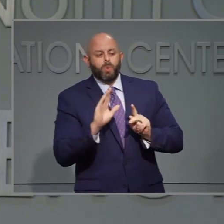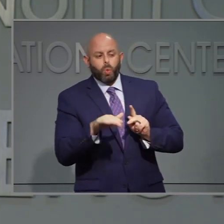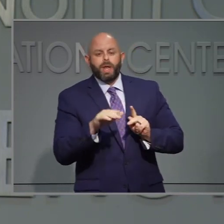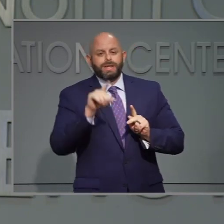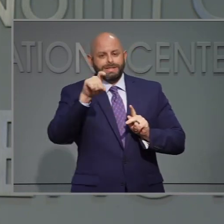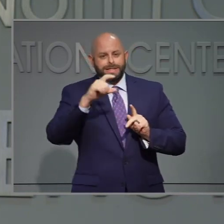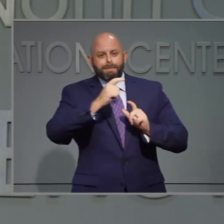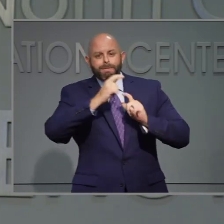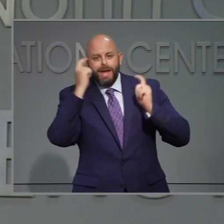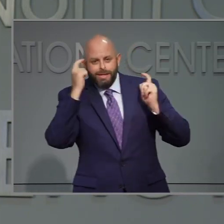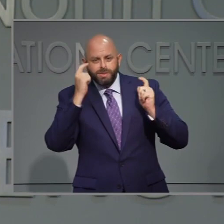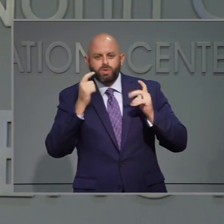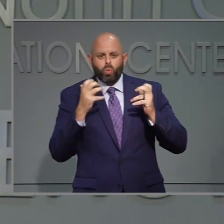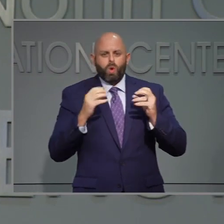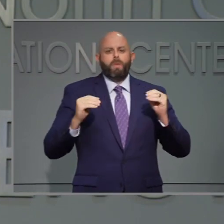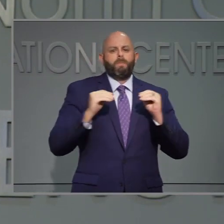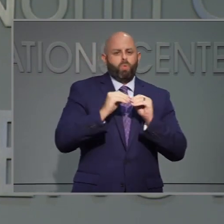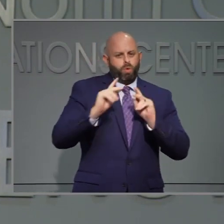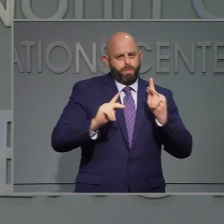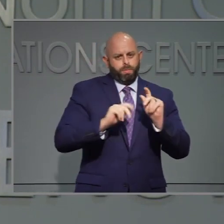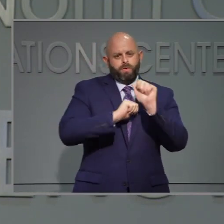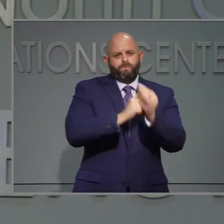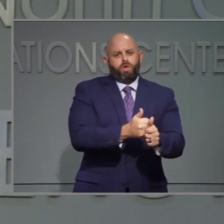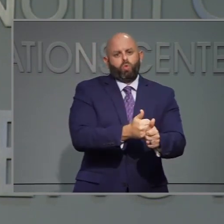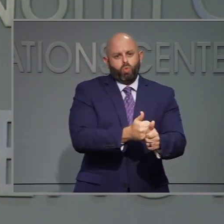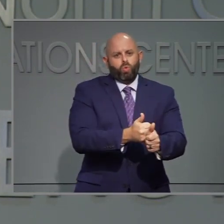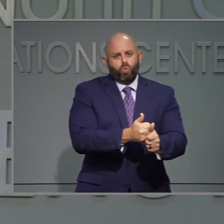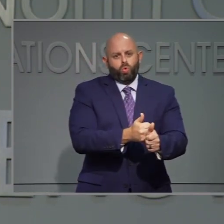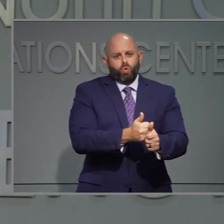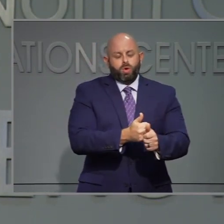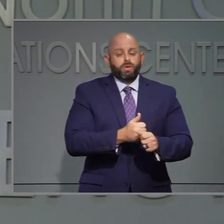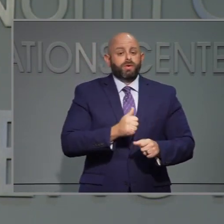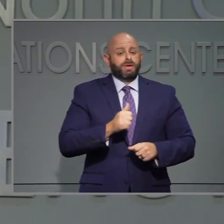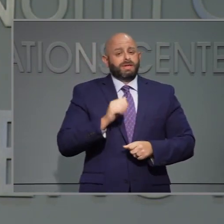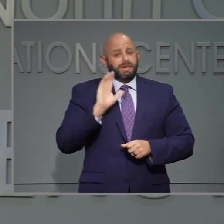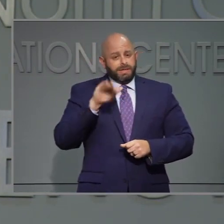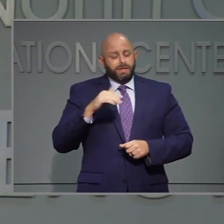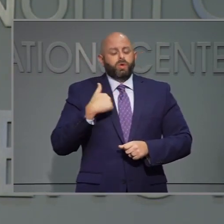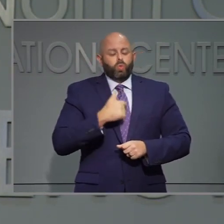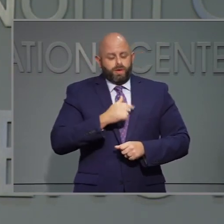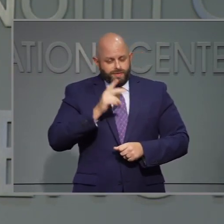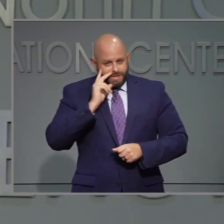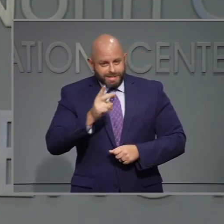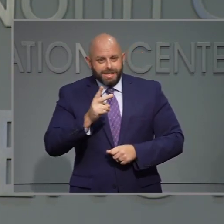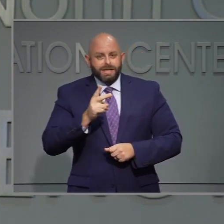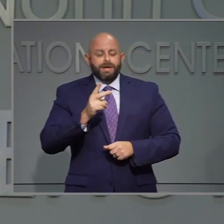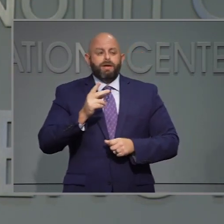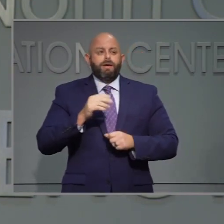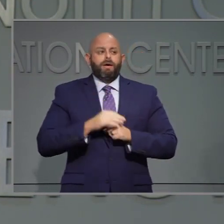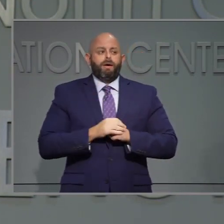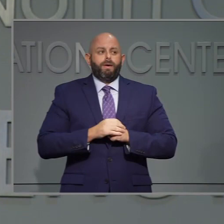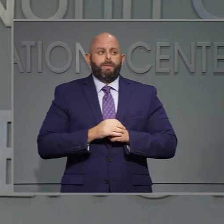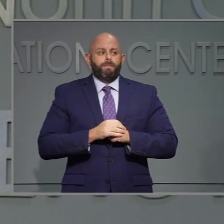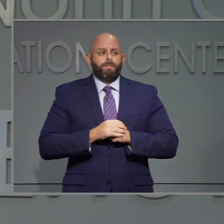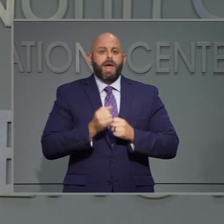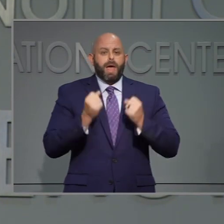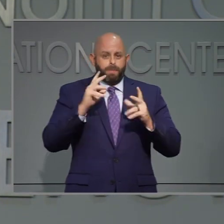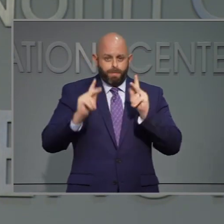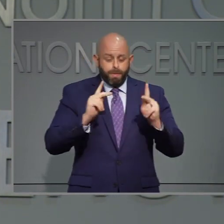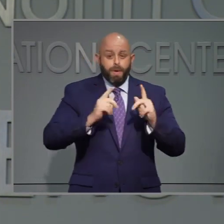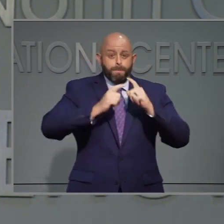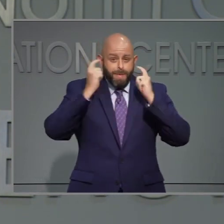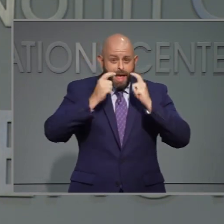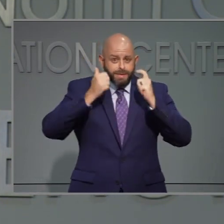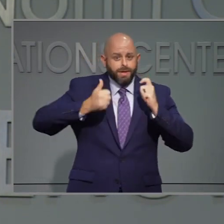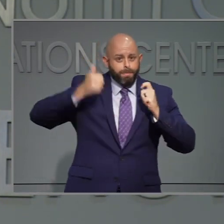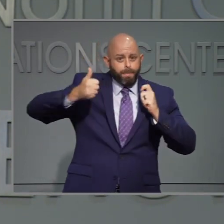abordar lo para que más personas y cumplan. En este. Obligación de estar cubrebocas estamos